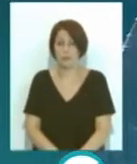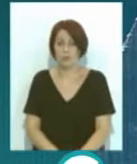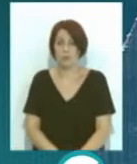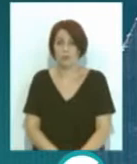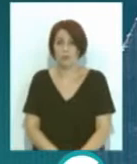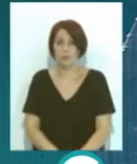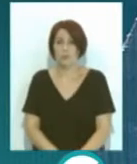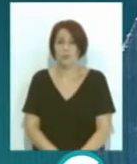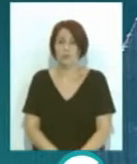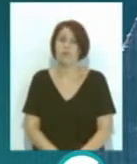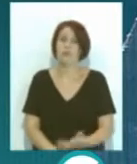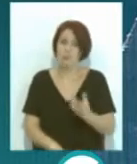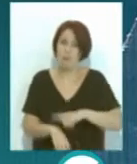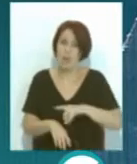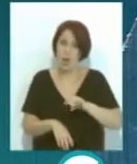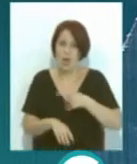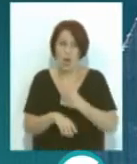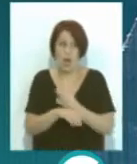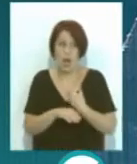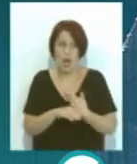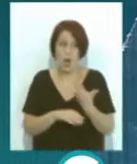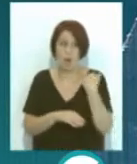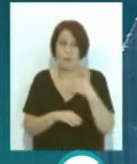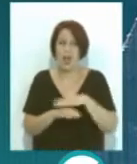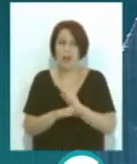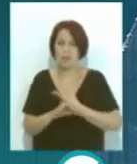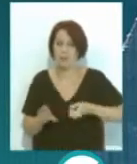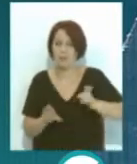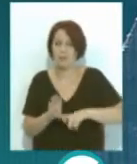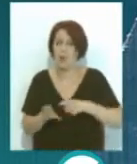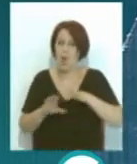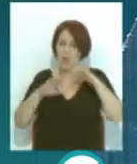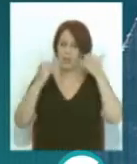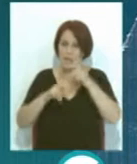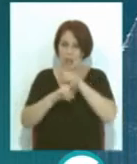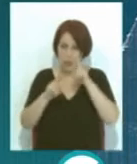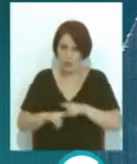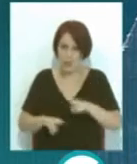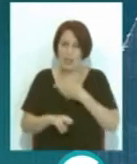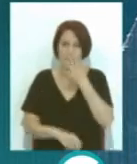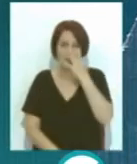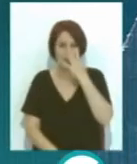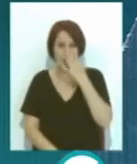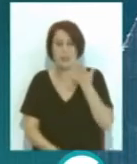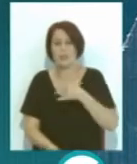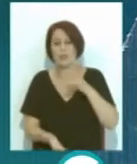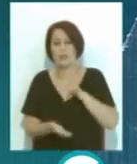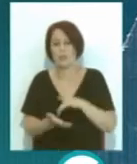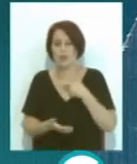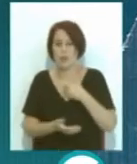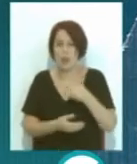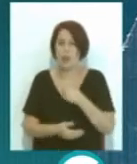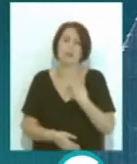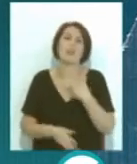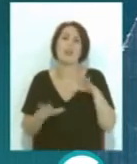Aún están a tiempo las últimas horas para apuntarse e inscribirse en el Congreso Internacional del Carnaval que se celebra a partir del próximo